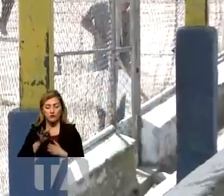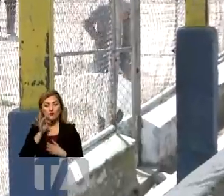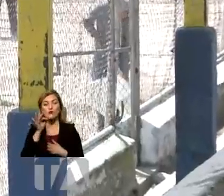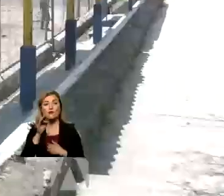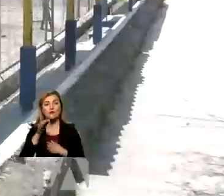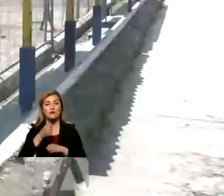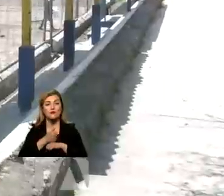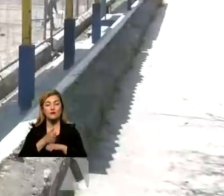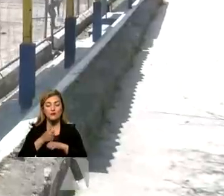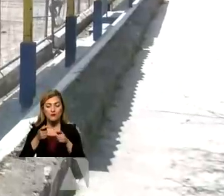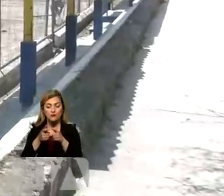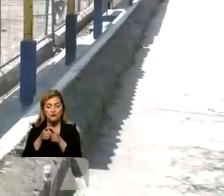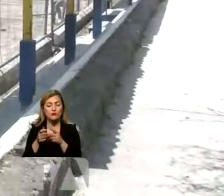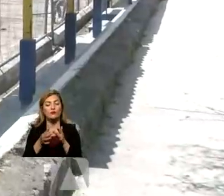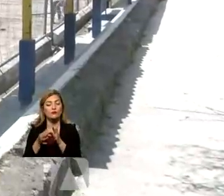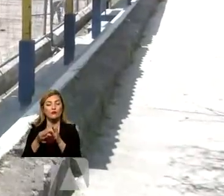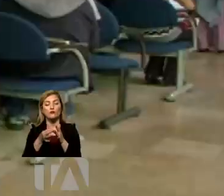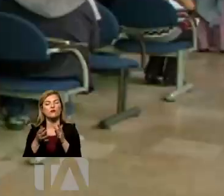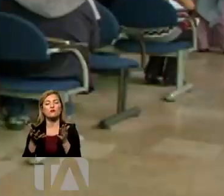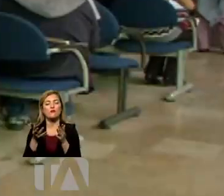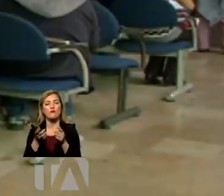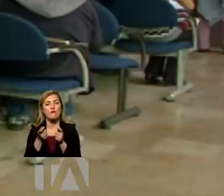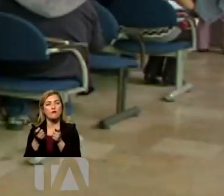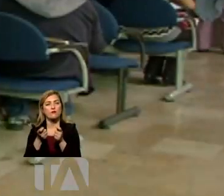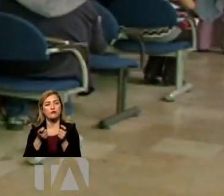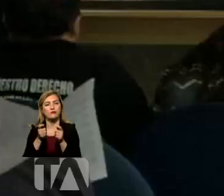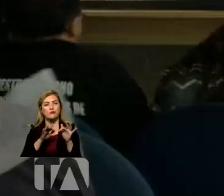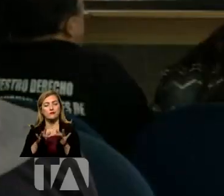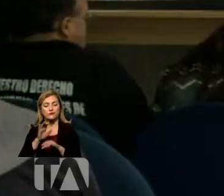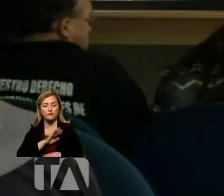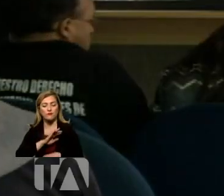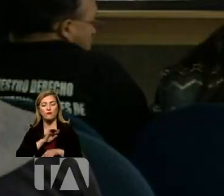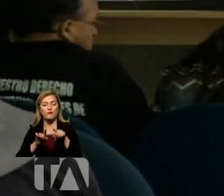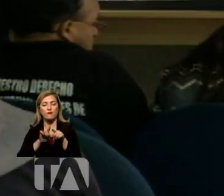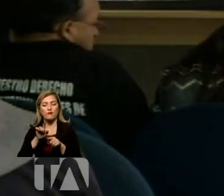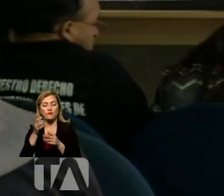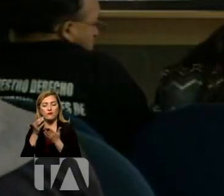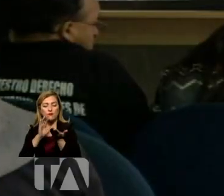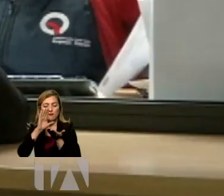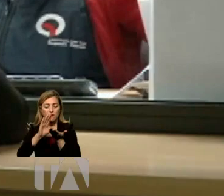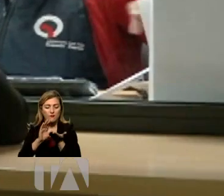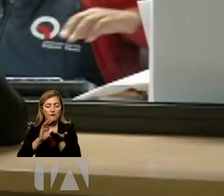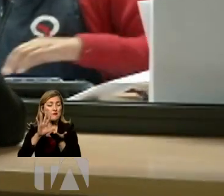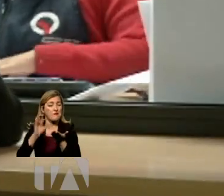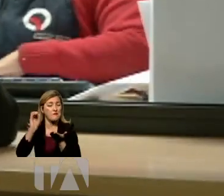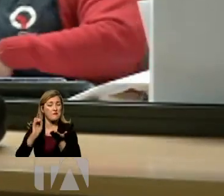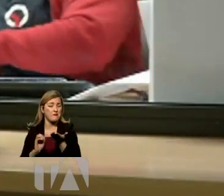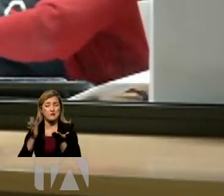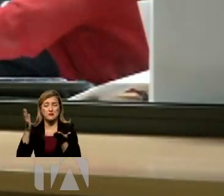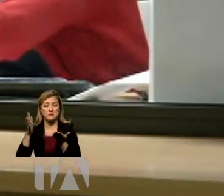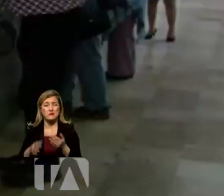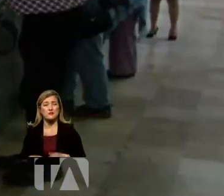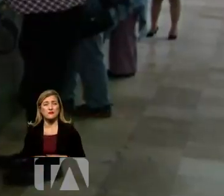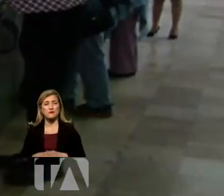las autoridades que dirigen secretarías e instituciones municipales no lograron devengar en algunos casos ni el 50% del presupuesto